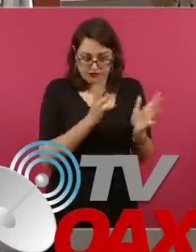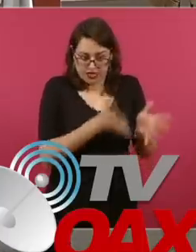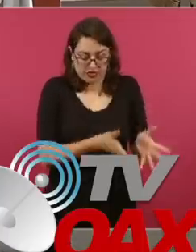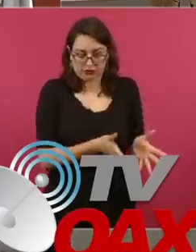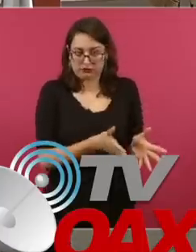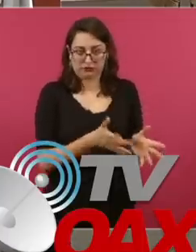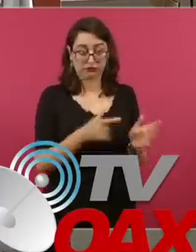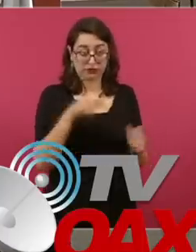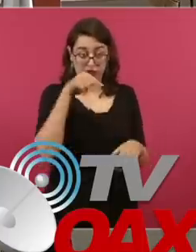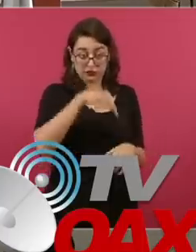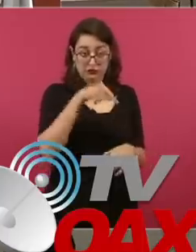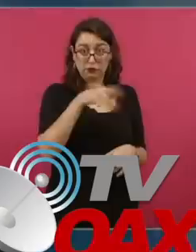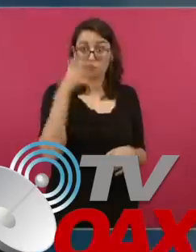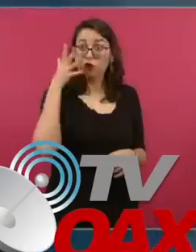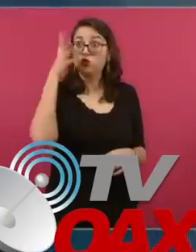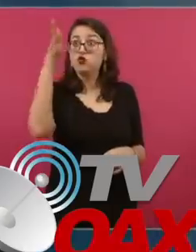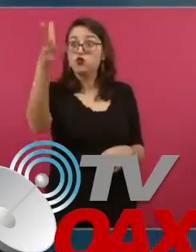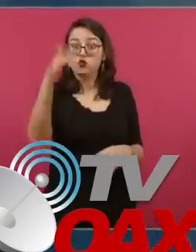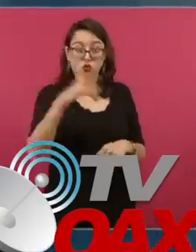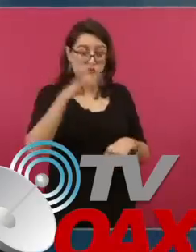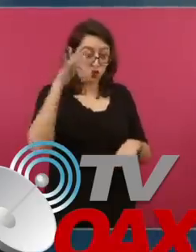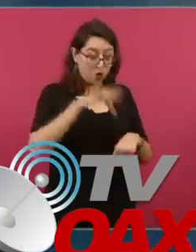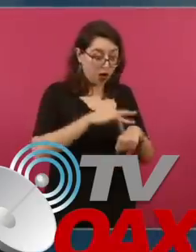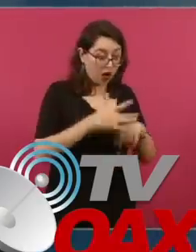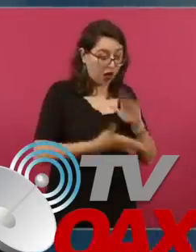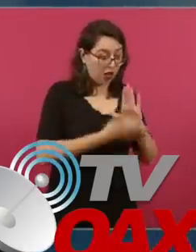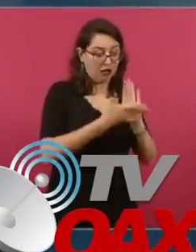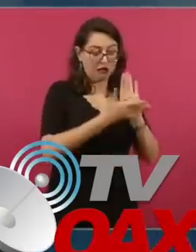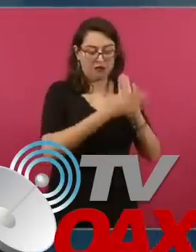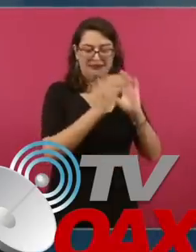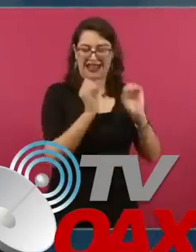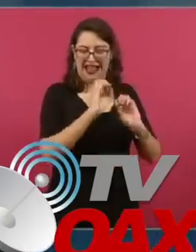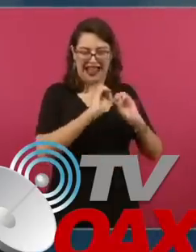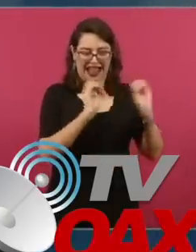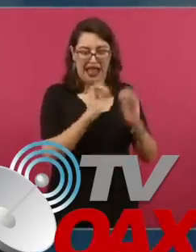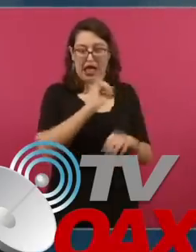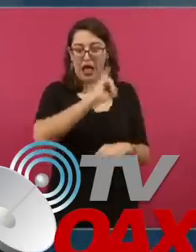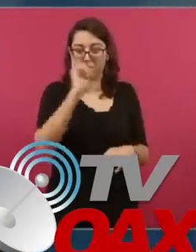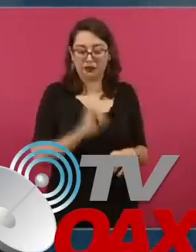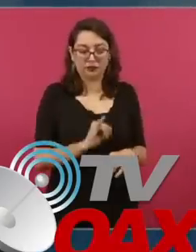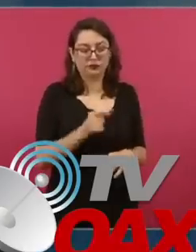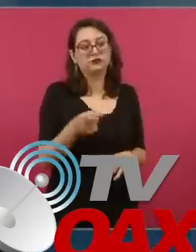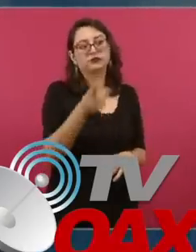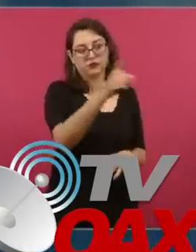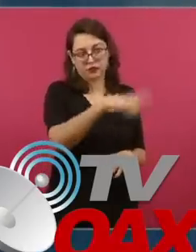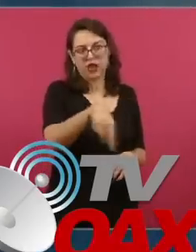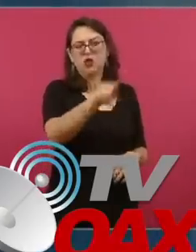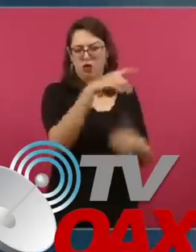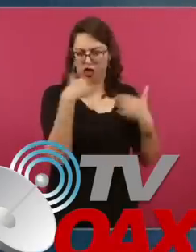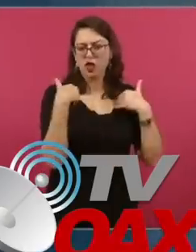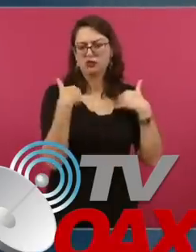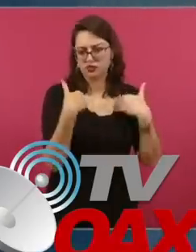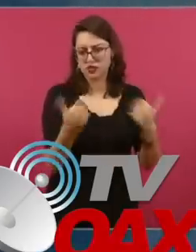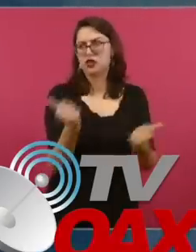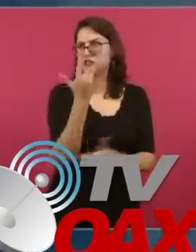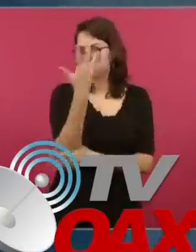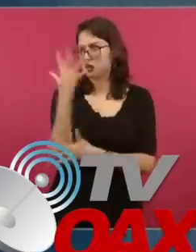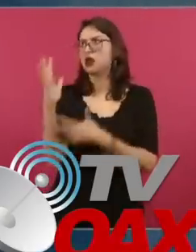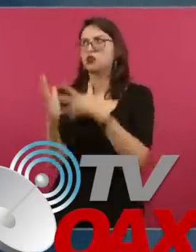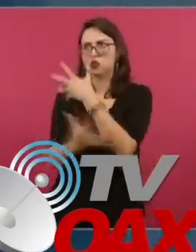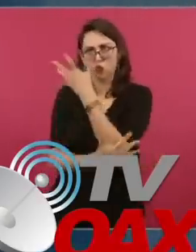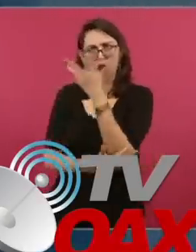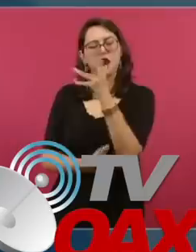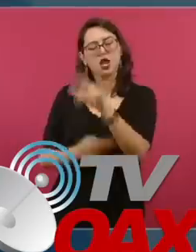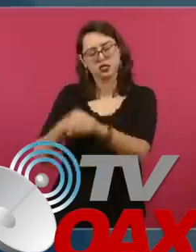Ellos se van a sentir satisfechos, van a poder decir,